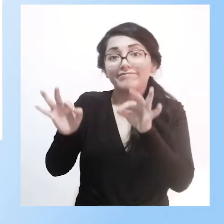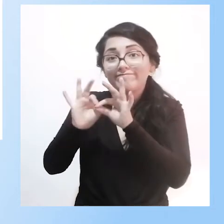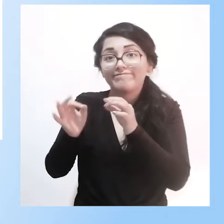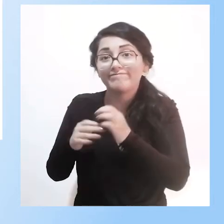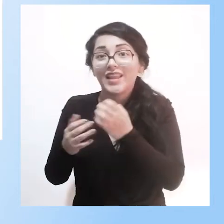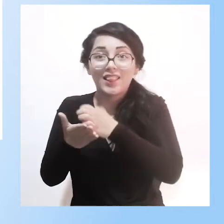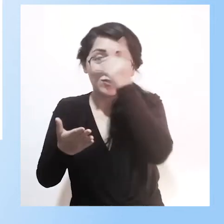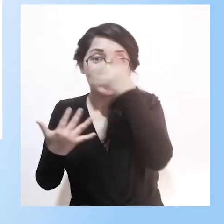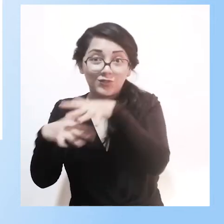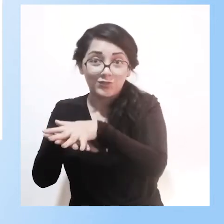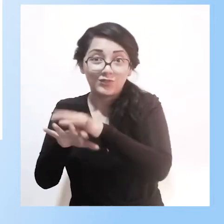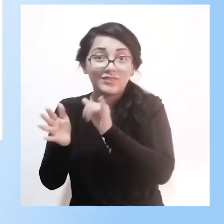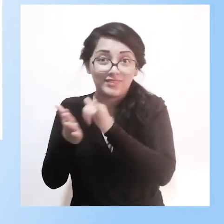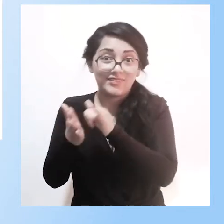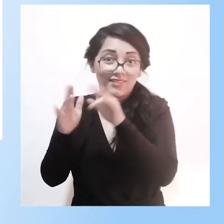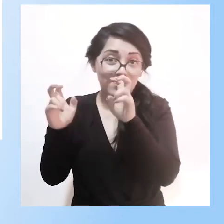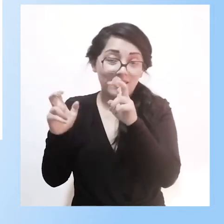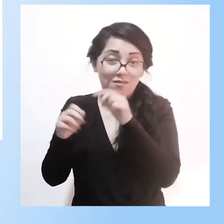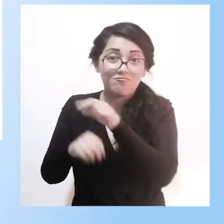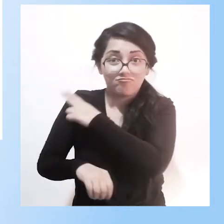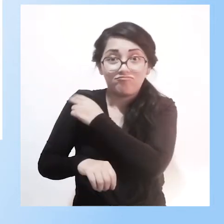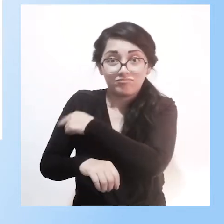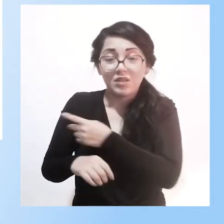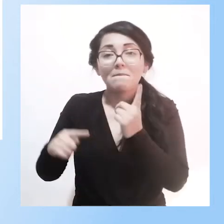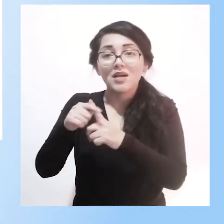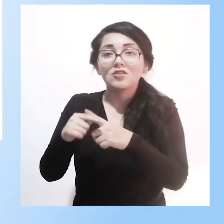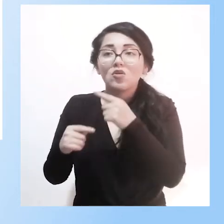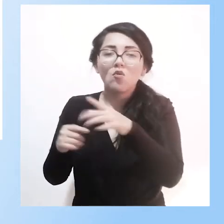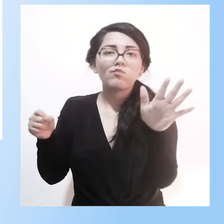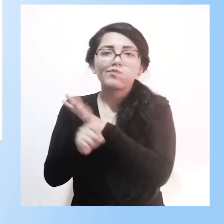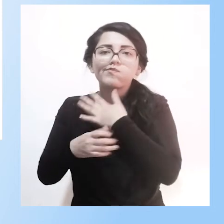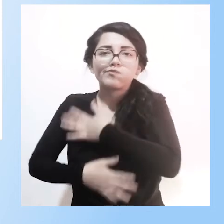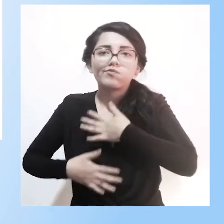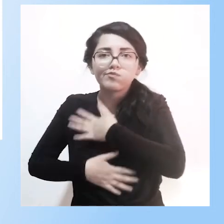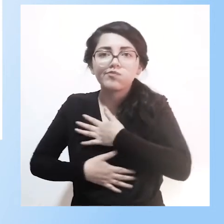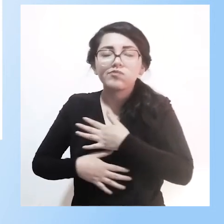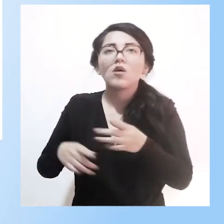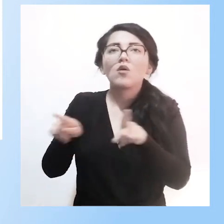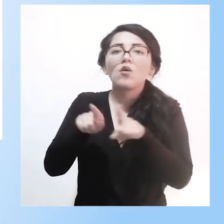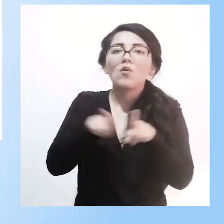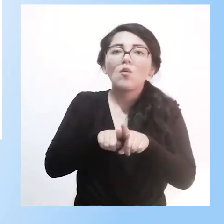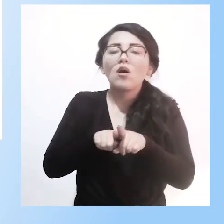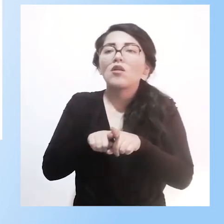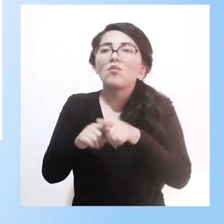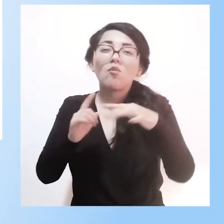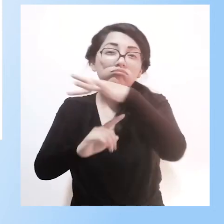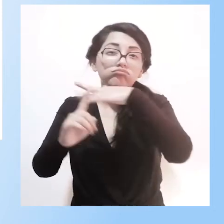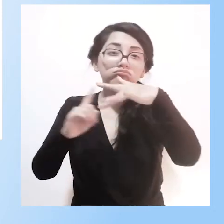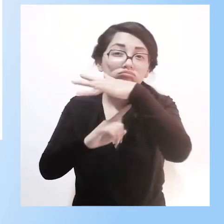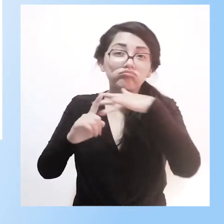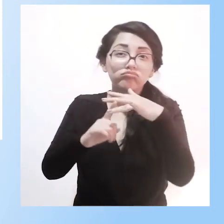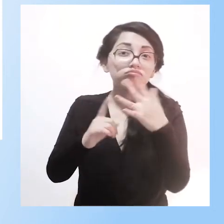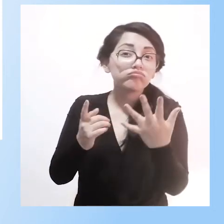educación inclusiva, el enfoque desde el bienestar integral de la persona, otro de los enfoques que es ecológico contextual, y lo que es el